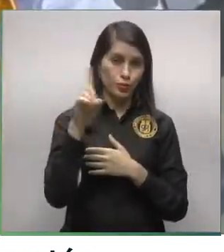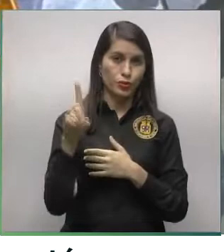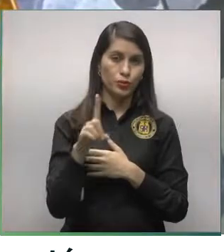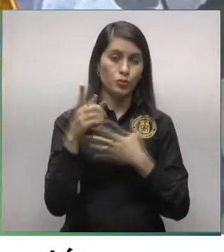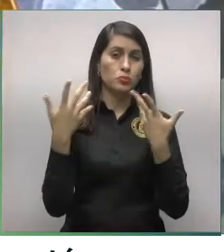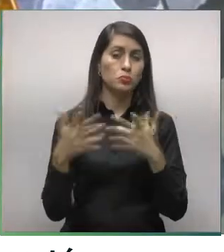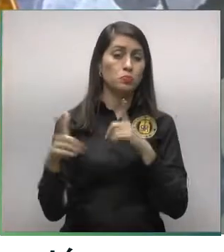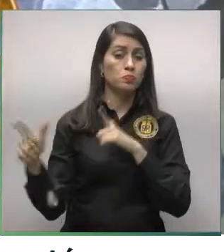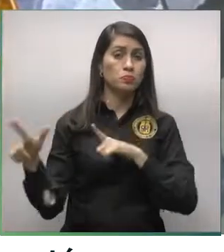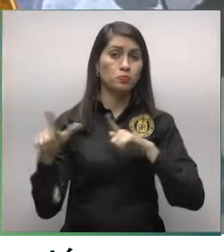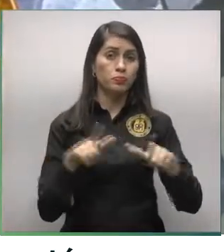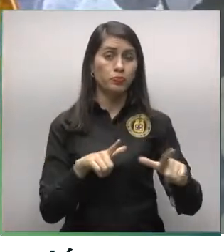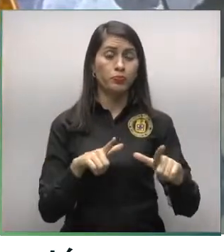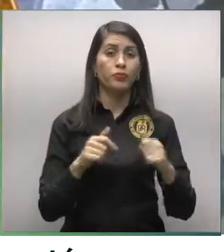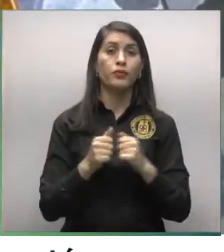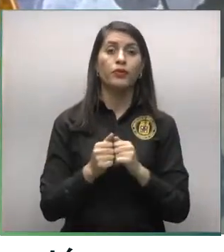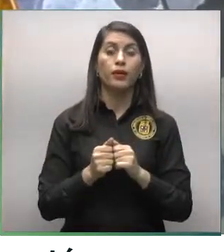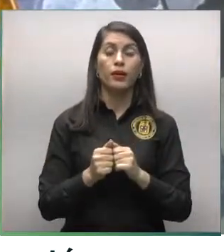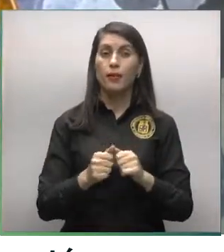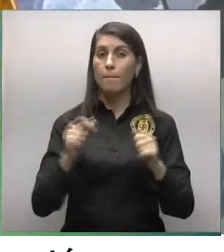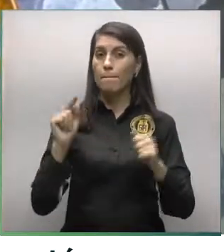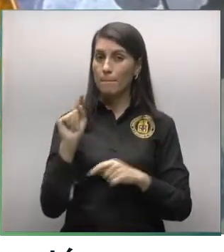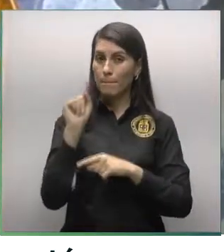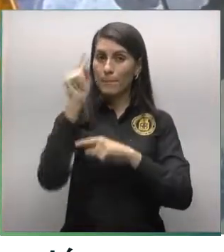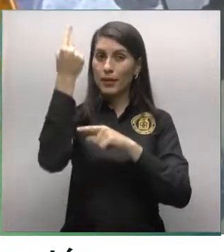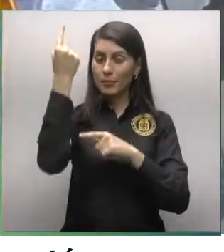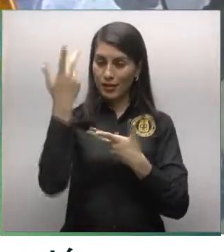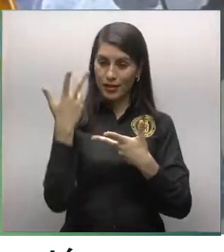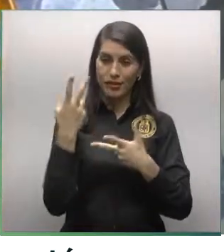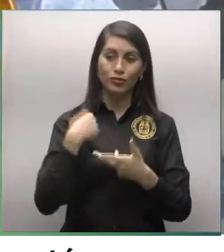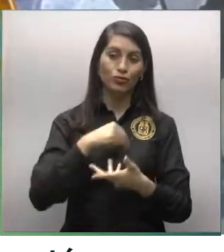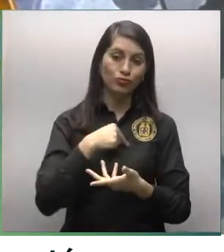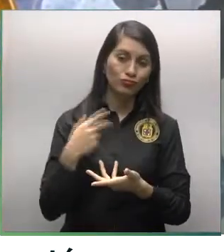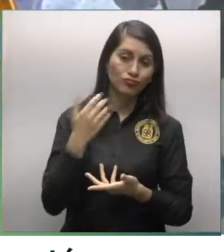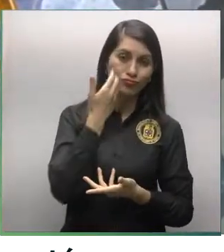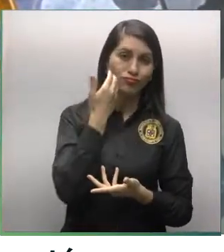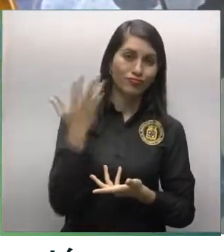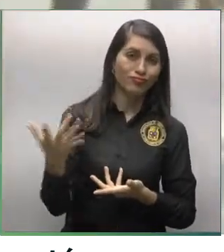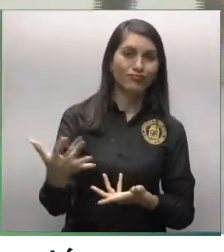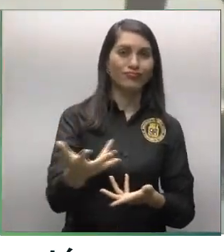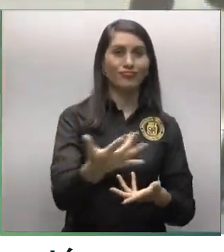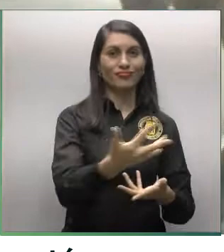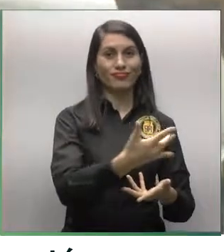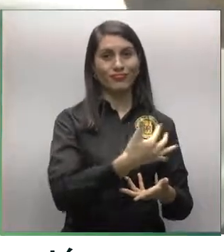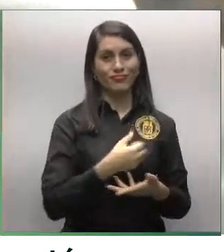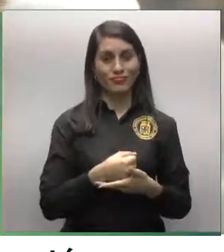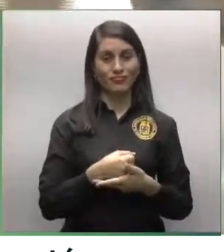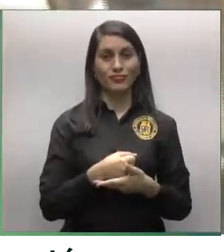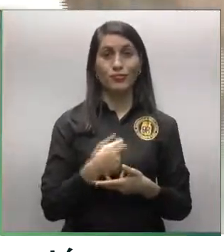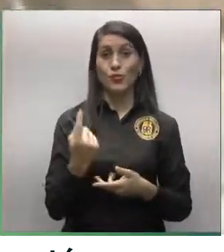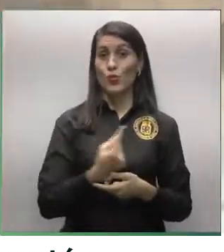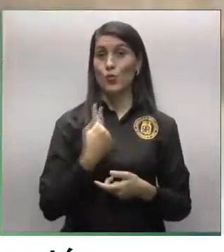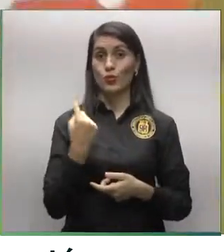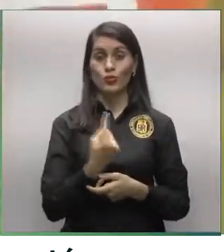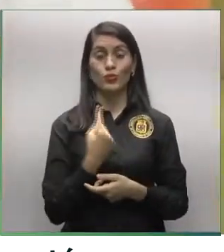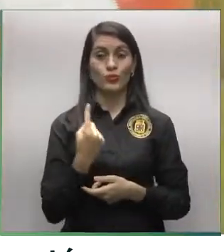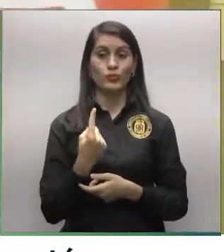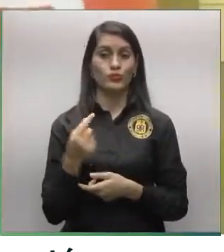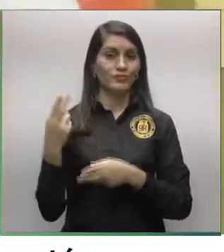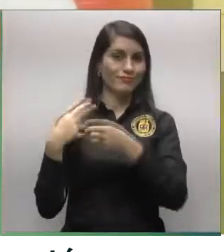es el gran primer Güeyatón, el primero y único en la historia de Honduras